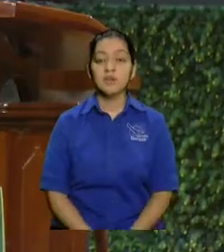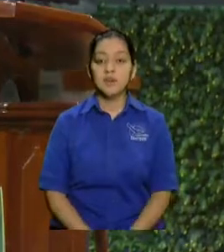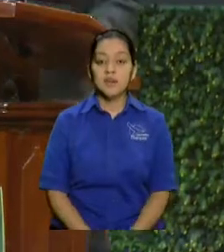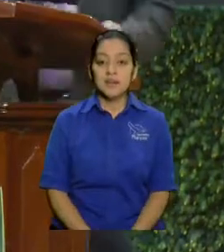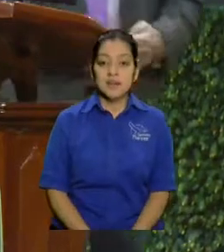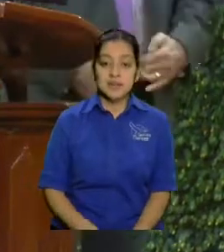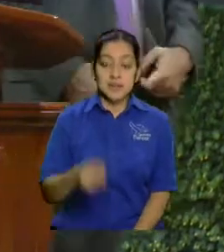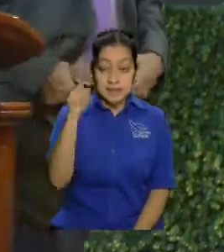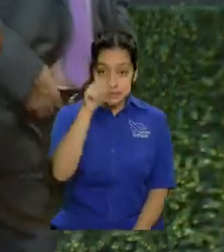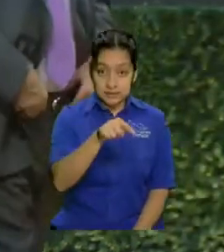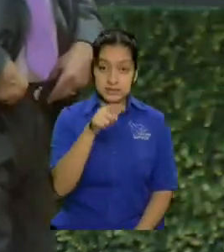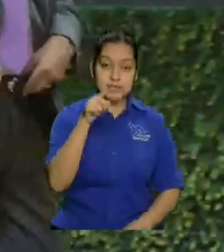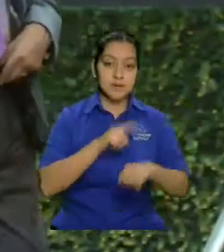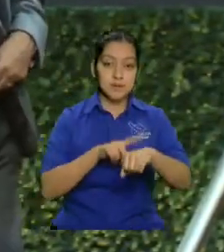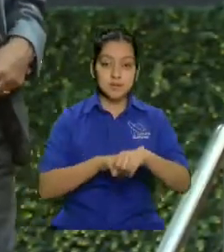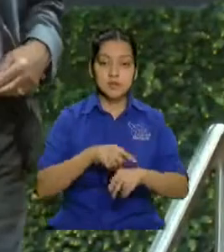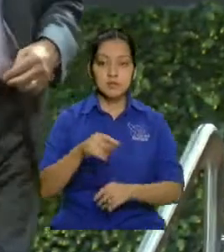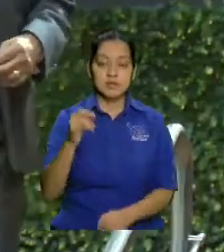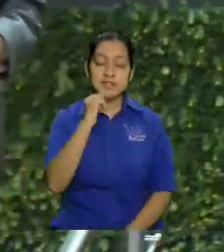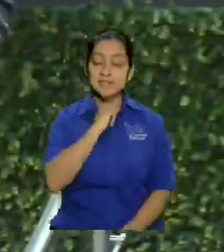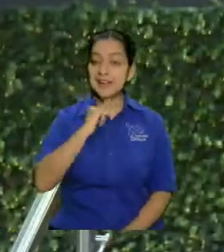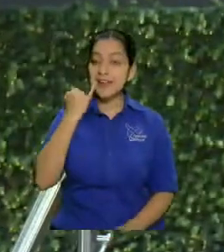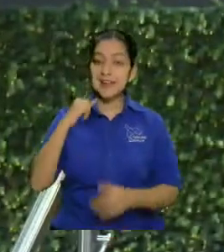desde ese momento los israelitas